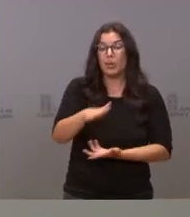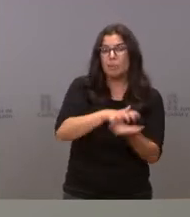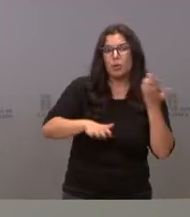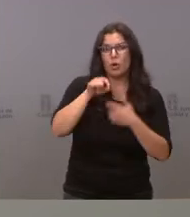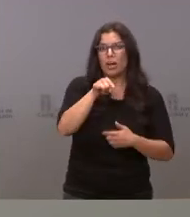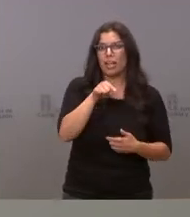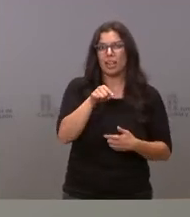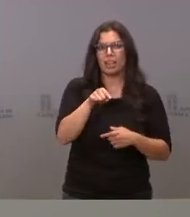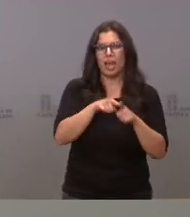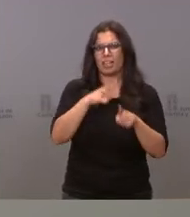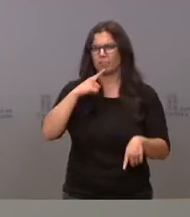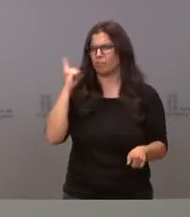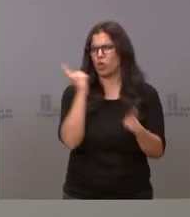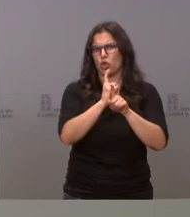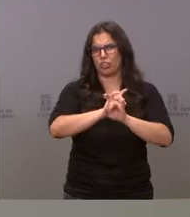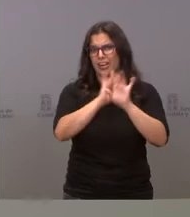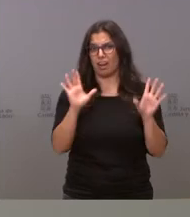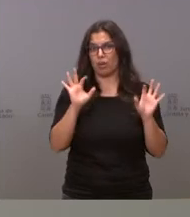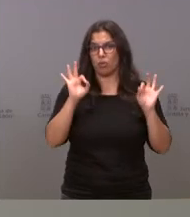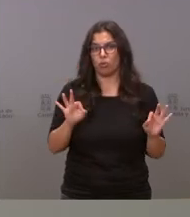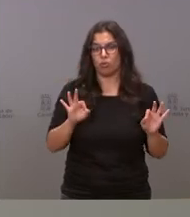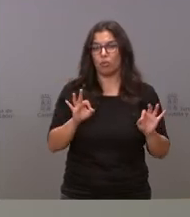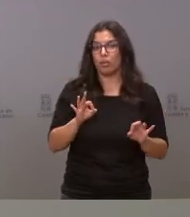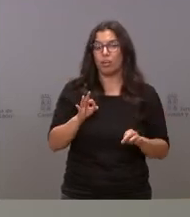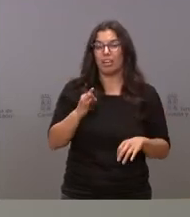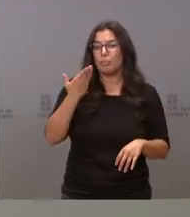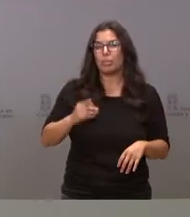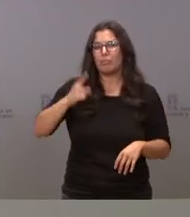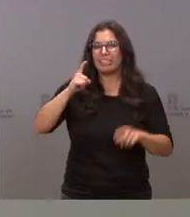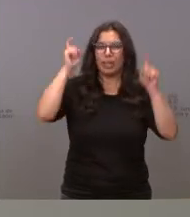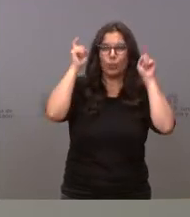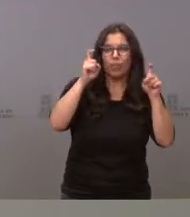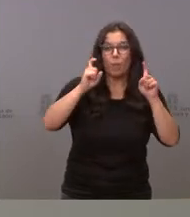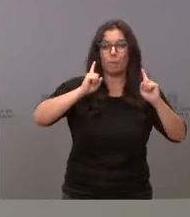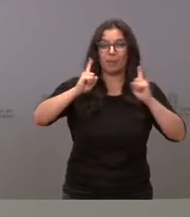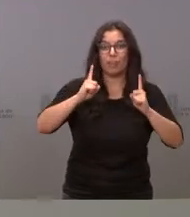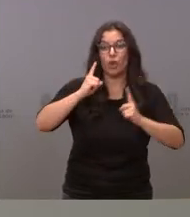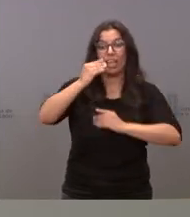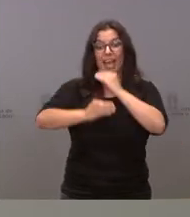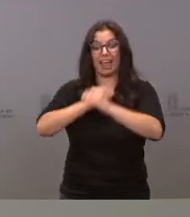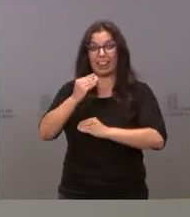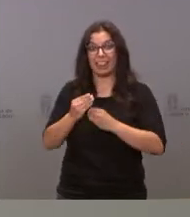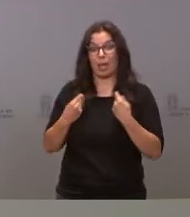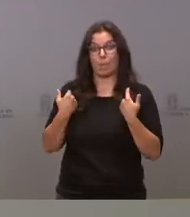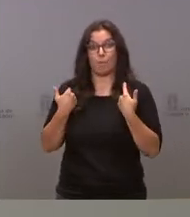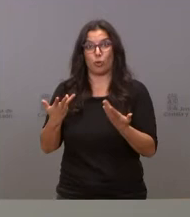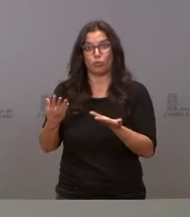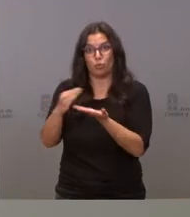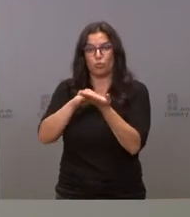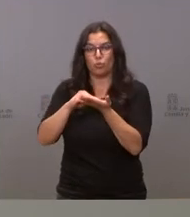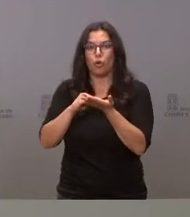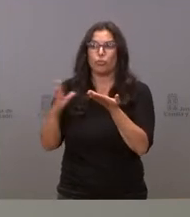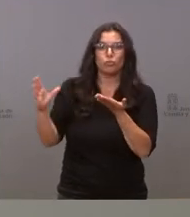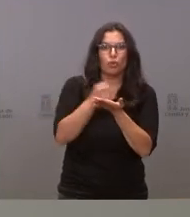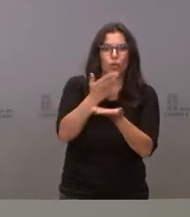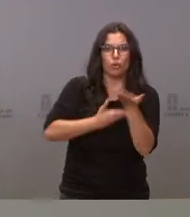totalmente reprochable y solo desde la educación, la prevención y la actuación precoz podremos entre todos ayudar